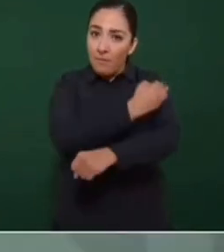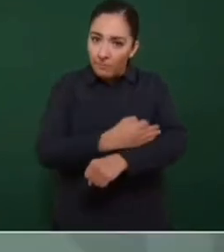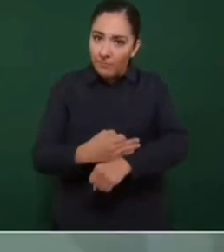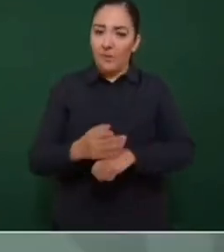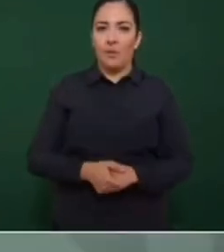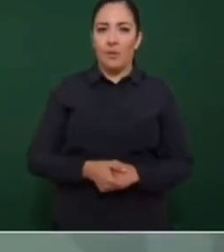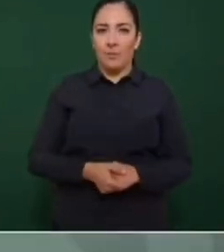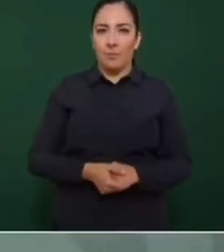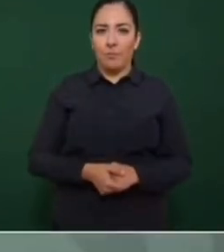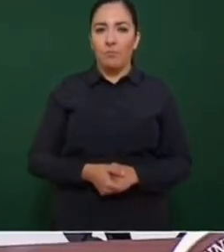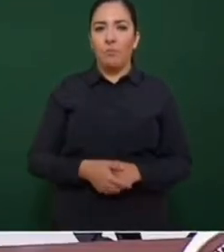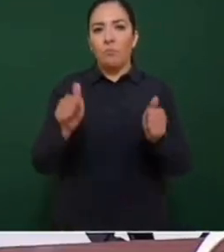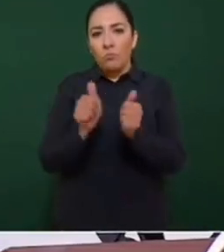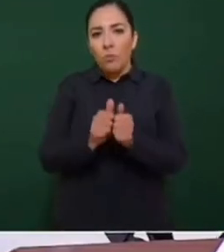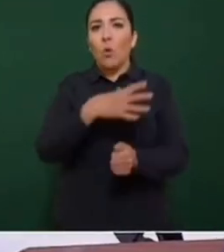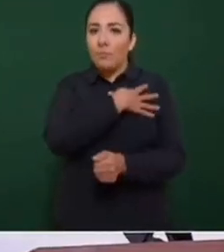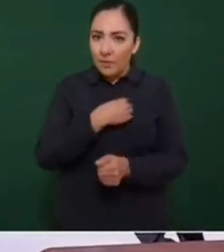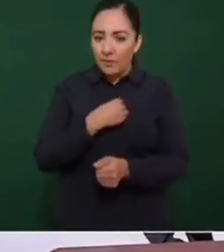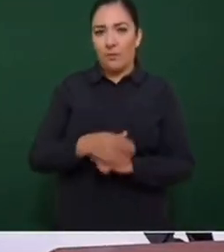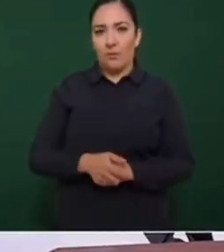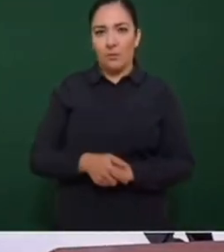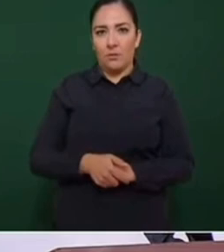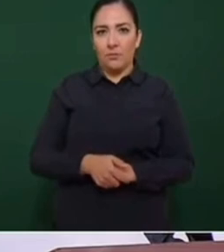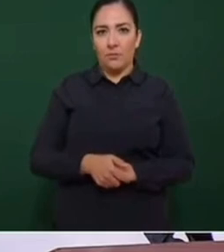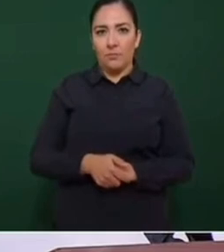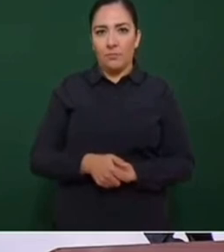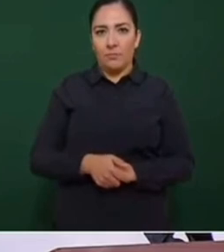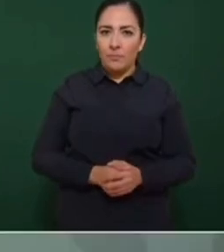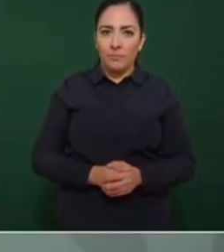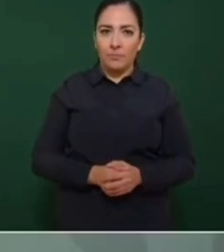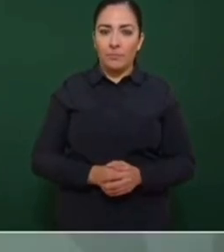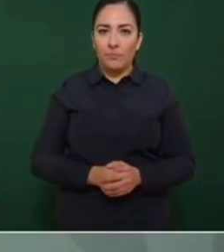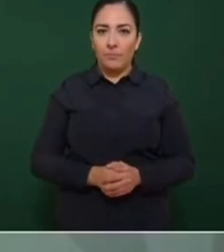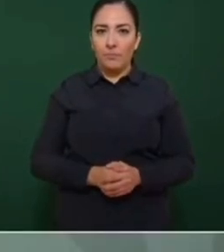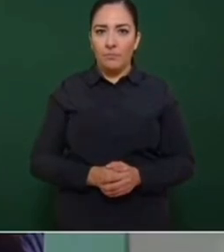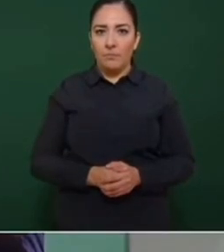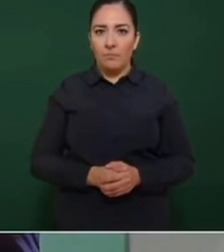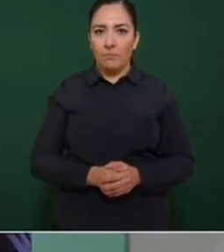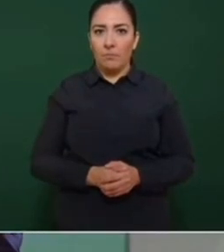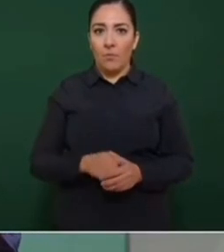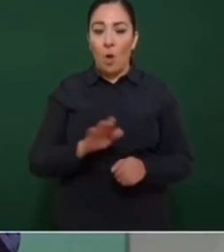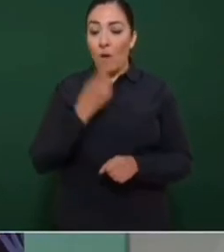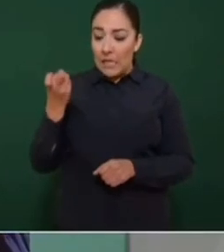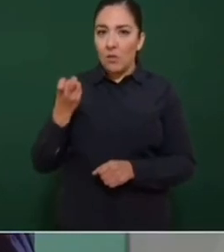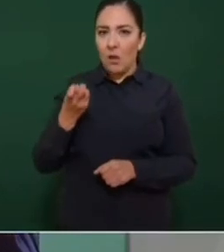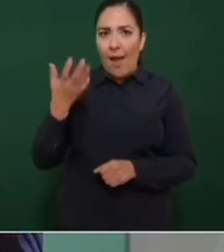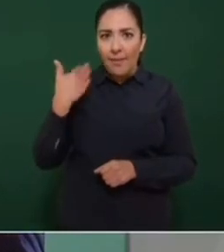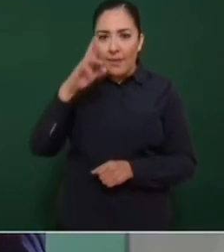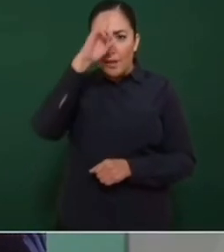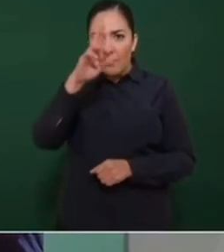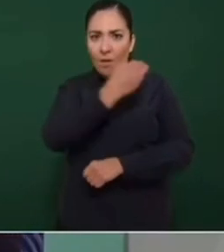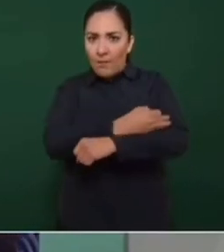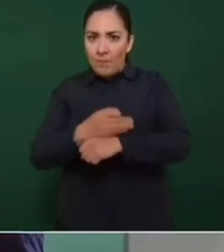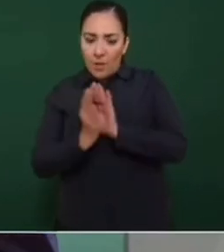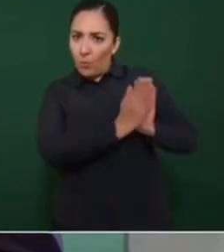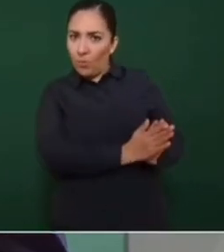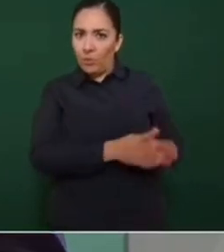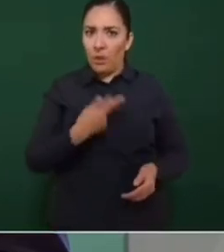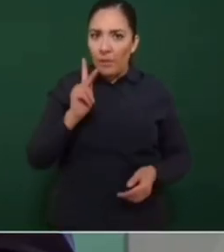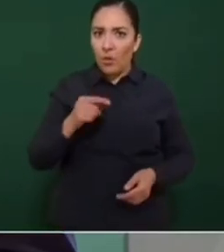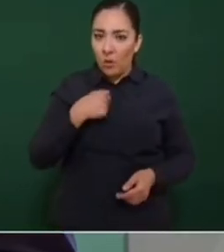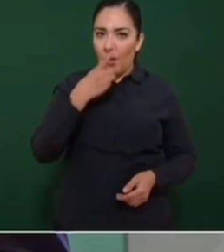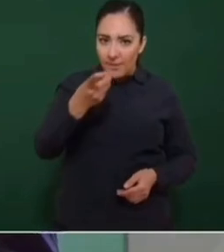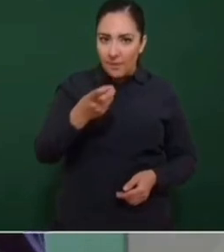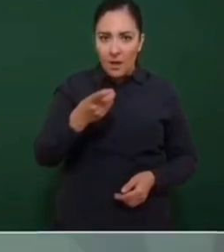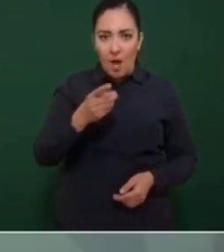los hijos. Ya está en las mafias, se respetaba la familia. Y lo único que dije es que yo nunca me he